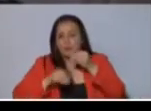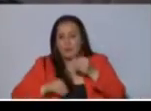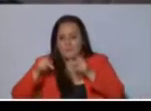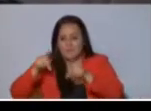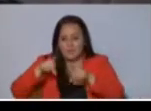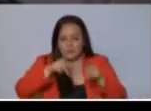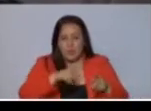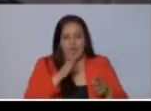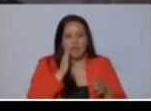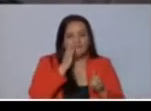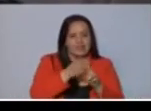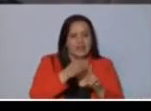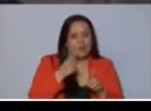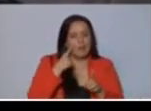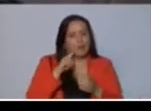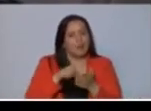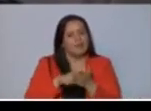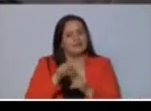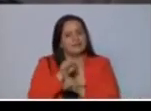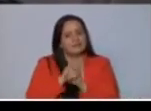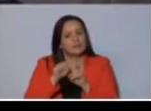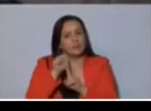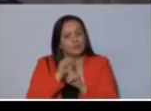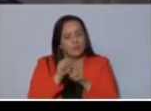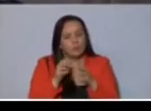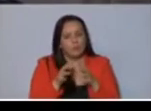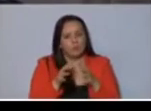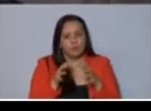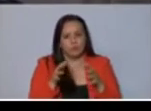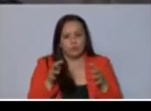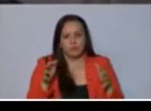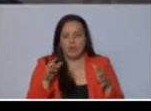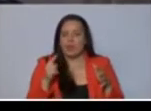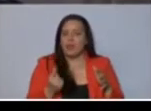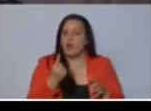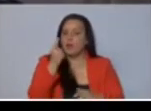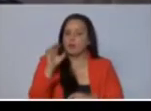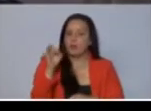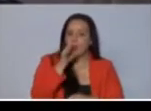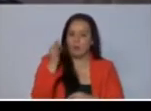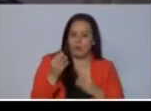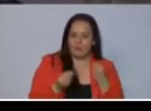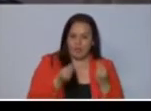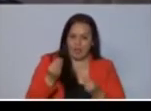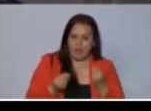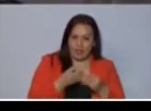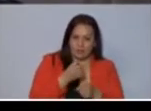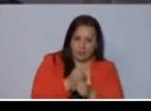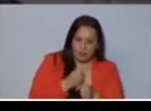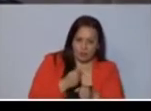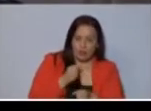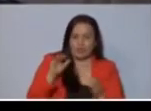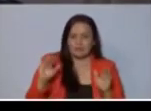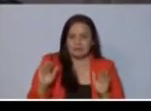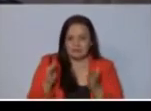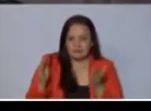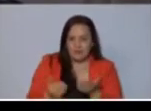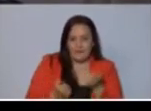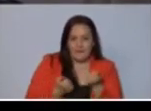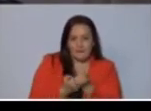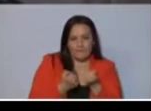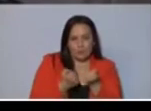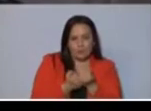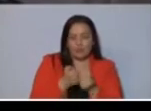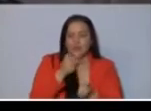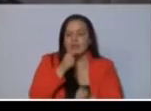están afectados por esta situación crezcan y la única manera de hacerlo es incentivando, apoyando a